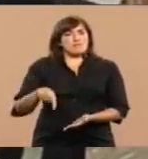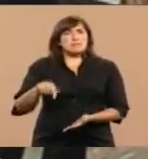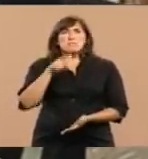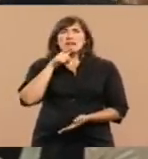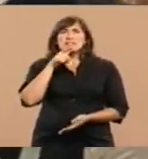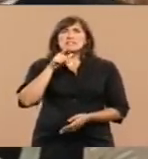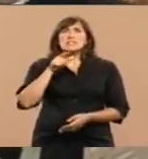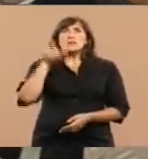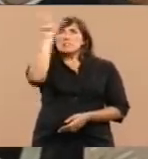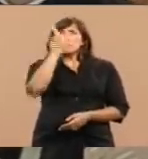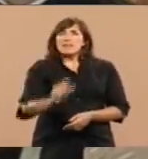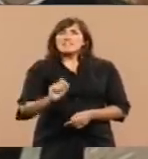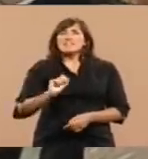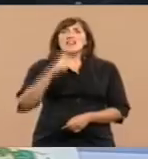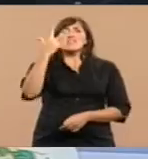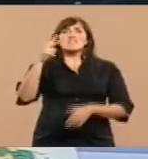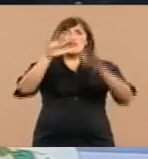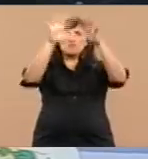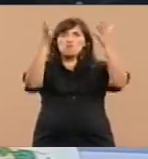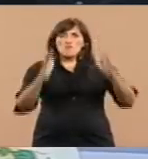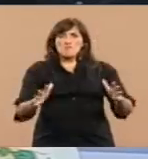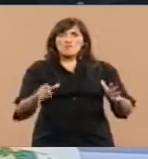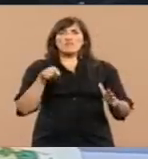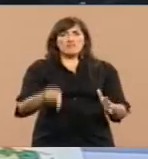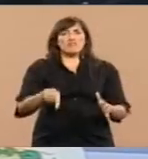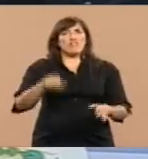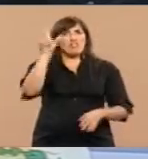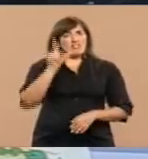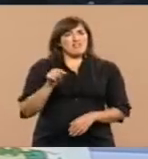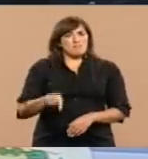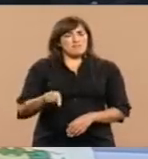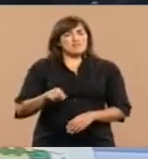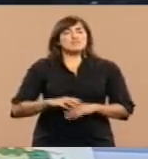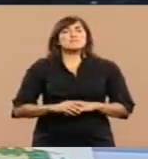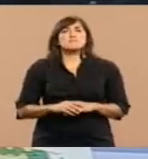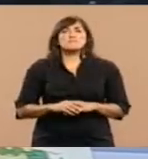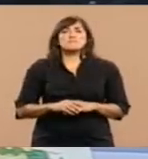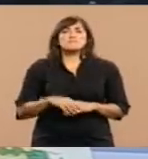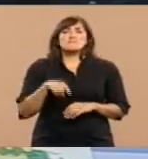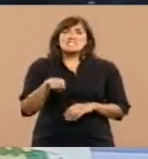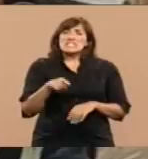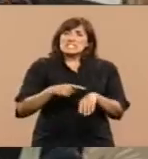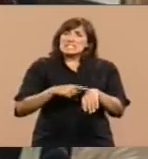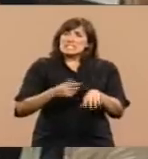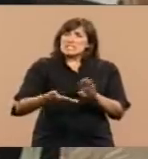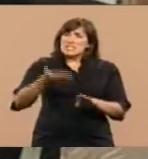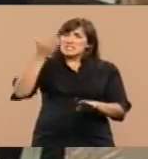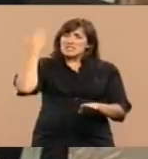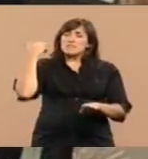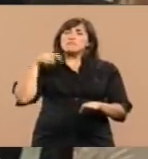monumento en todo el país, es que eran tiempos, como les decía, en los cuales